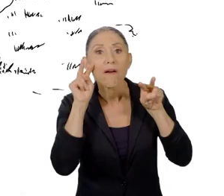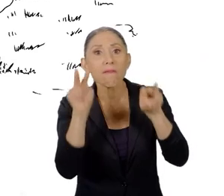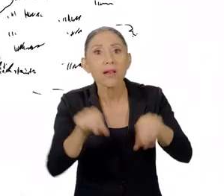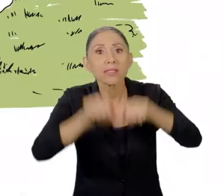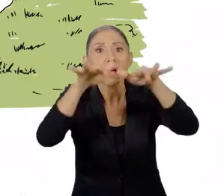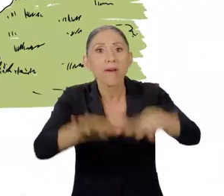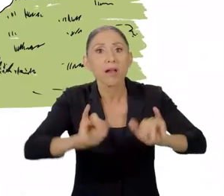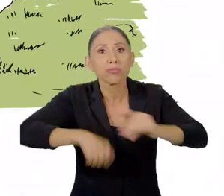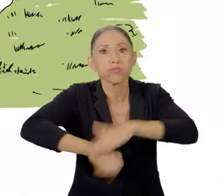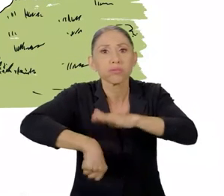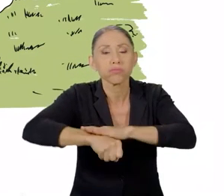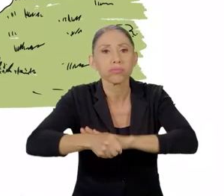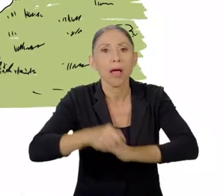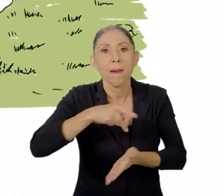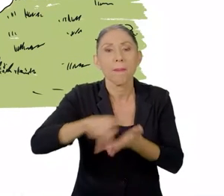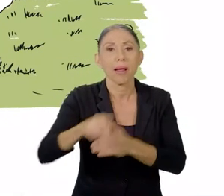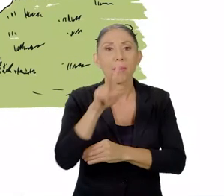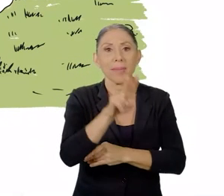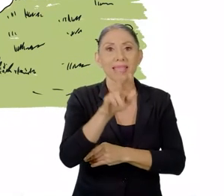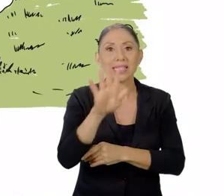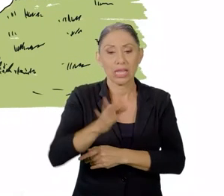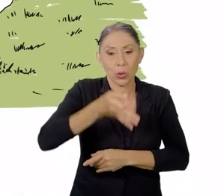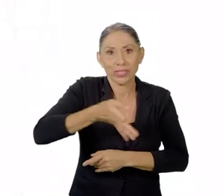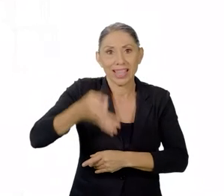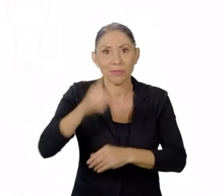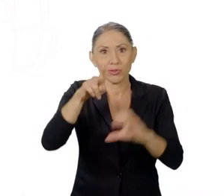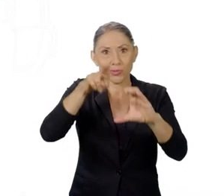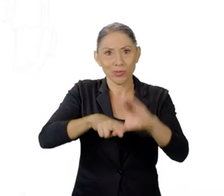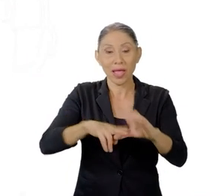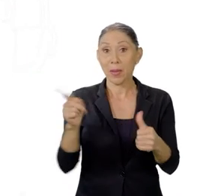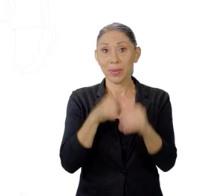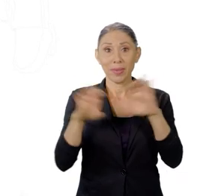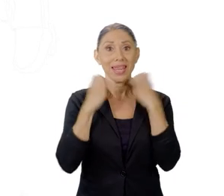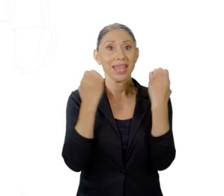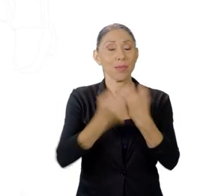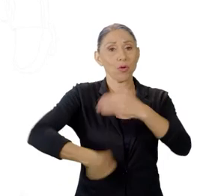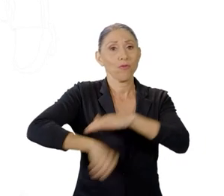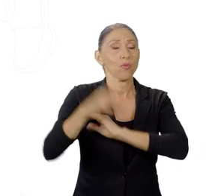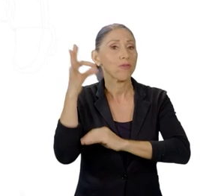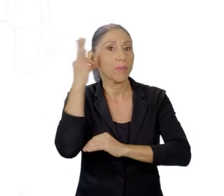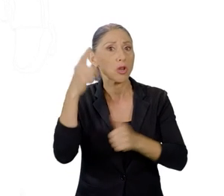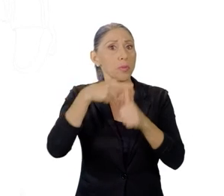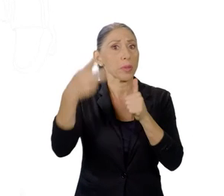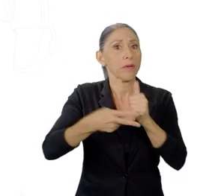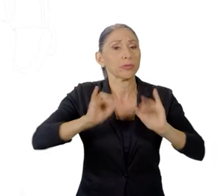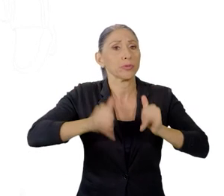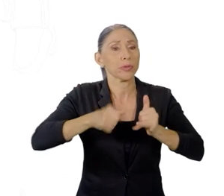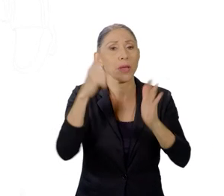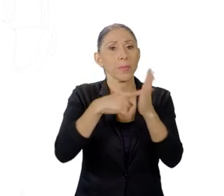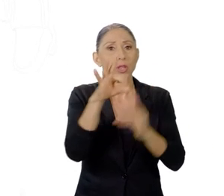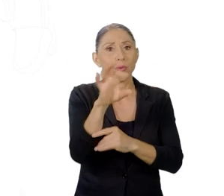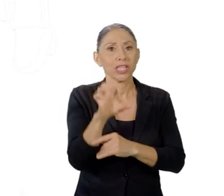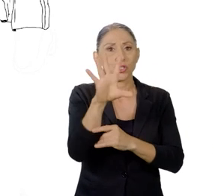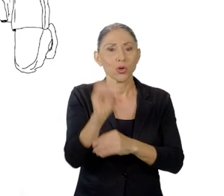en La Sabana costaba 25 céntimos por silla. El primer equipo de fútbol femenino debutó en 1950,